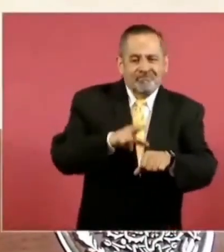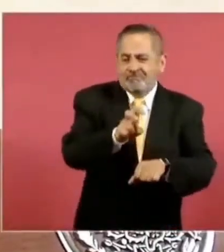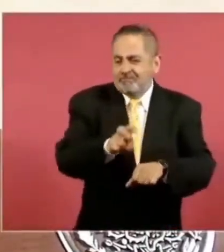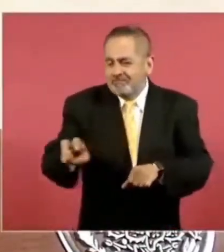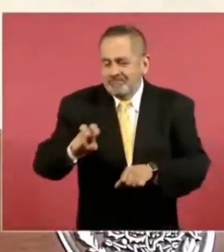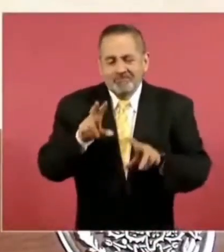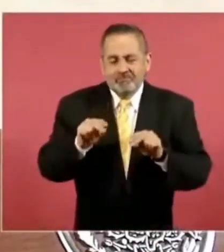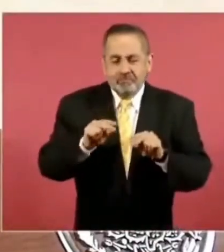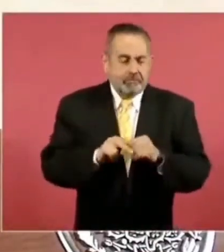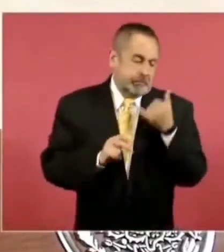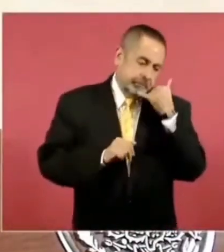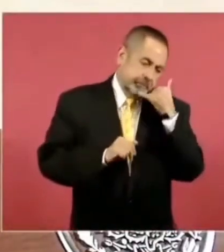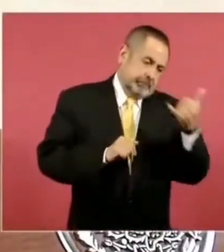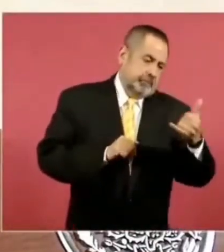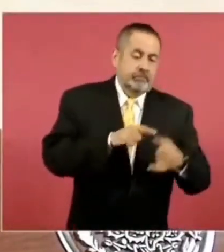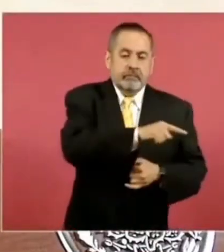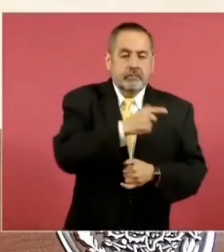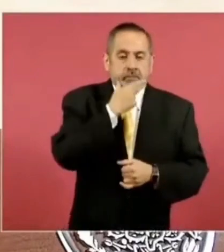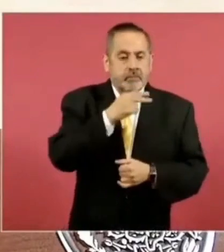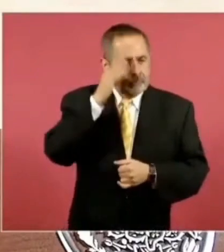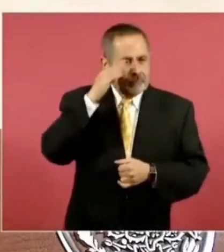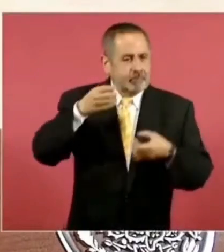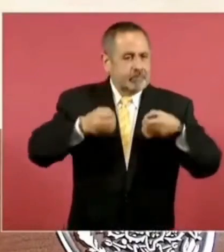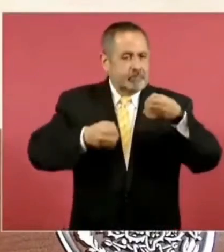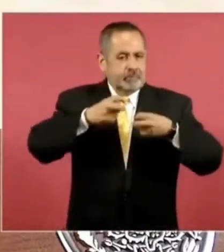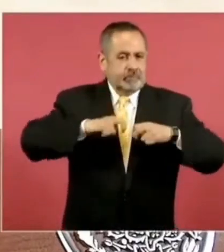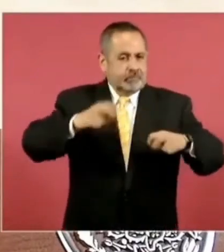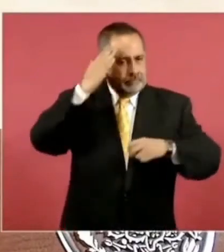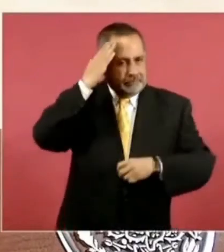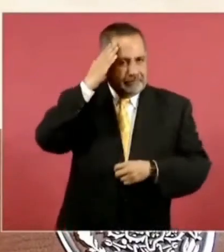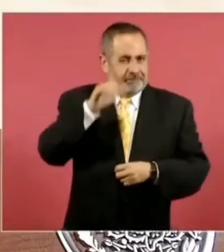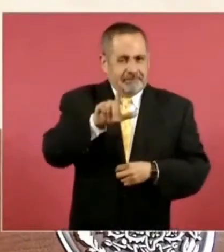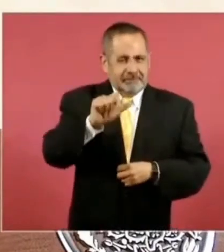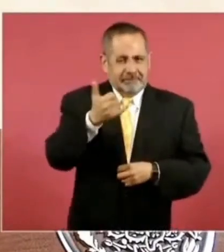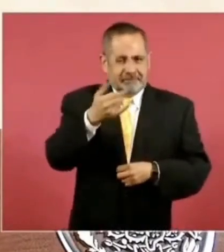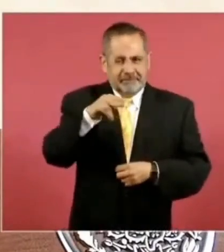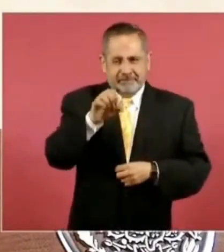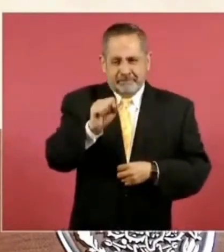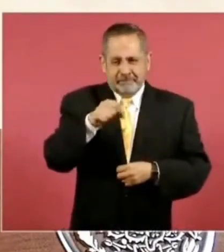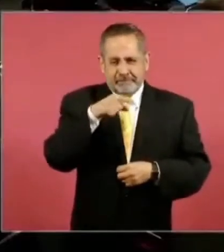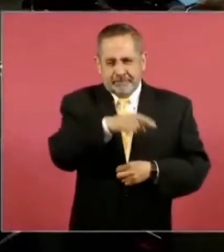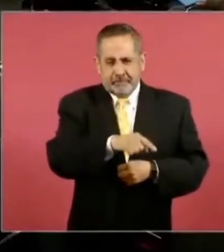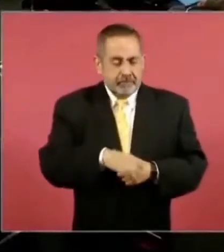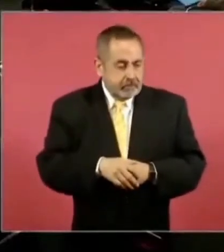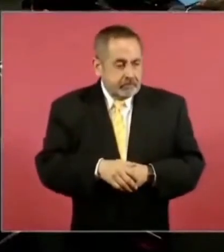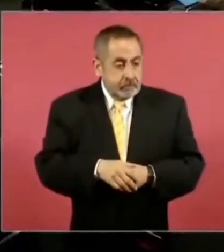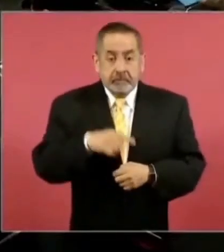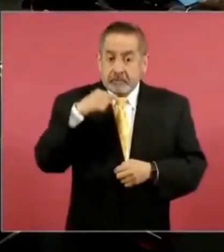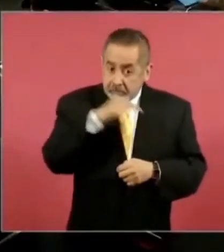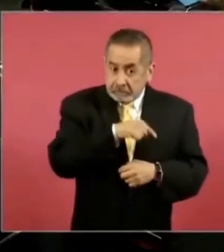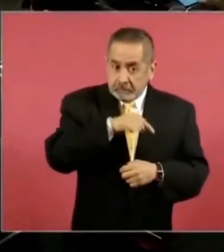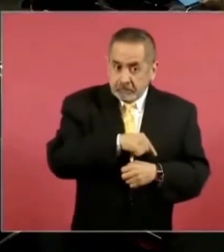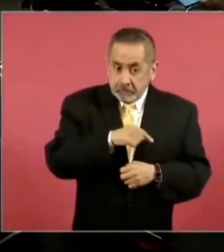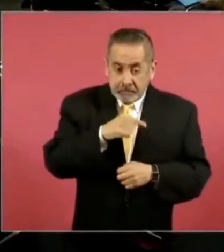le hablaron al señor Lainez, al ministro, ella estuvo en la noche.